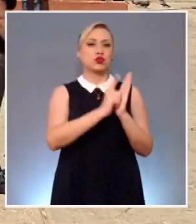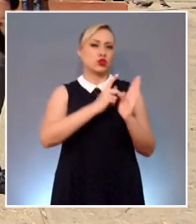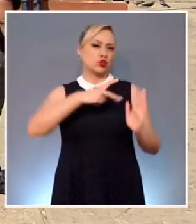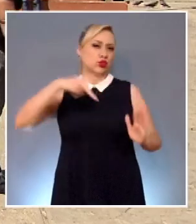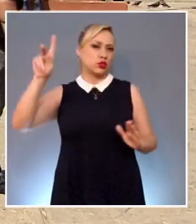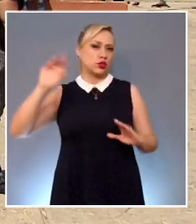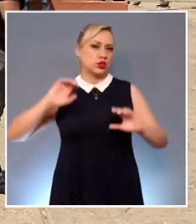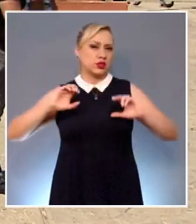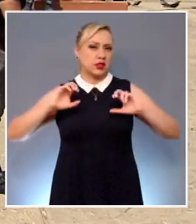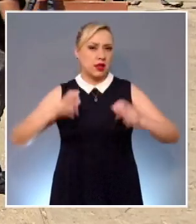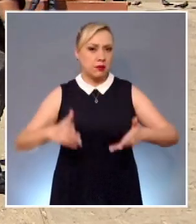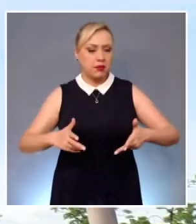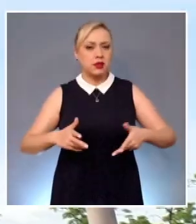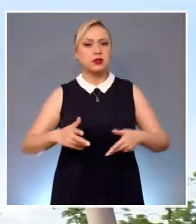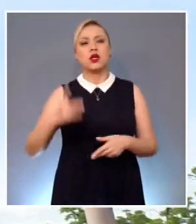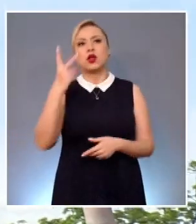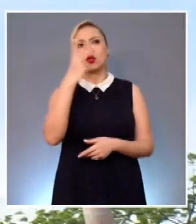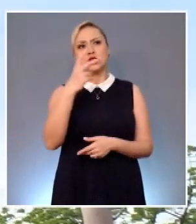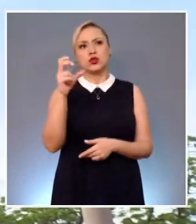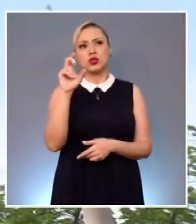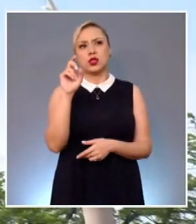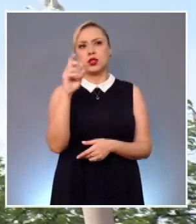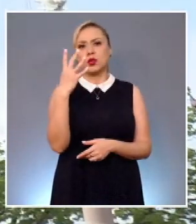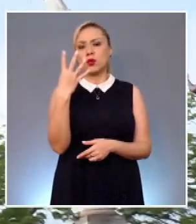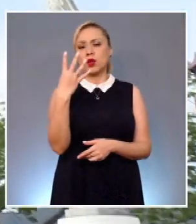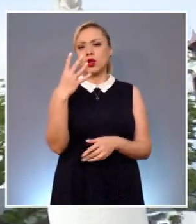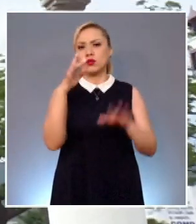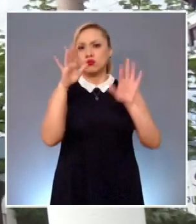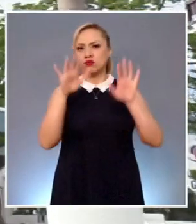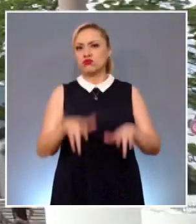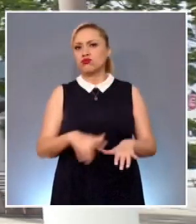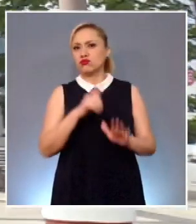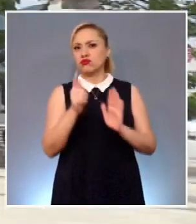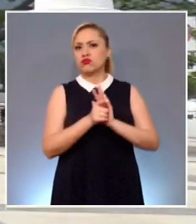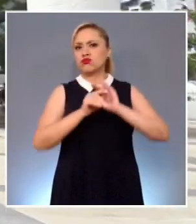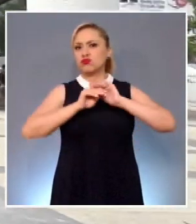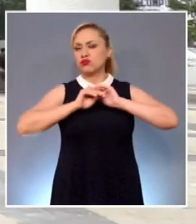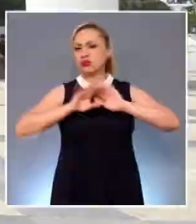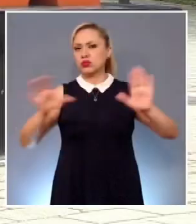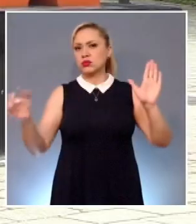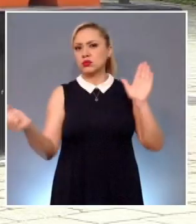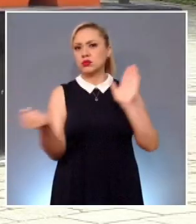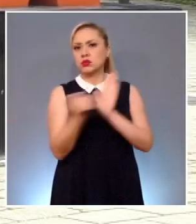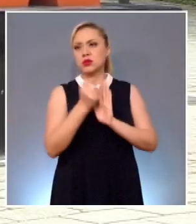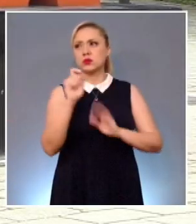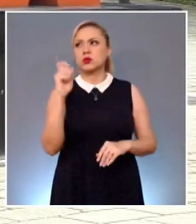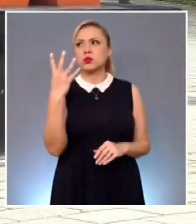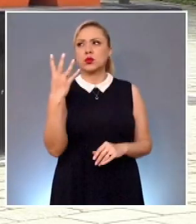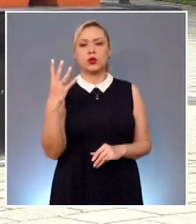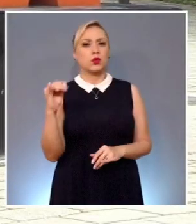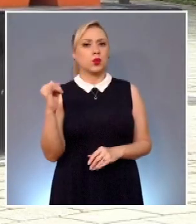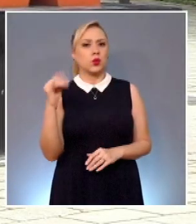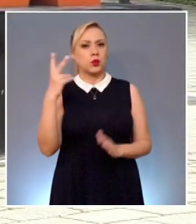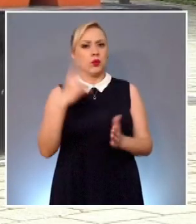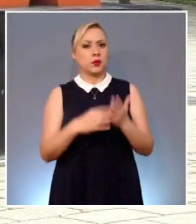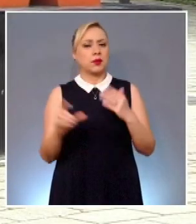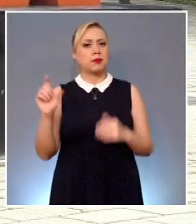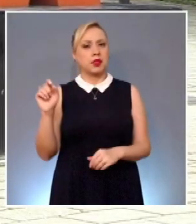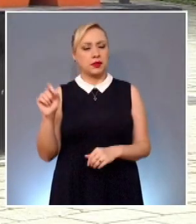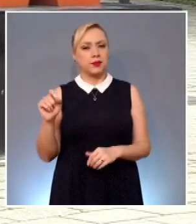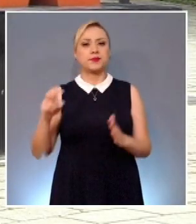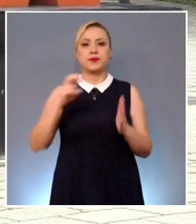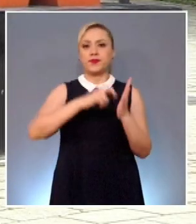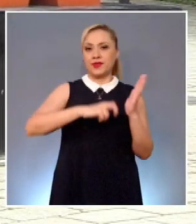decreto número 234, publicado el 24 de junio de 2020. En la reforma, se previó que la